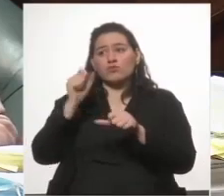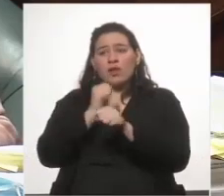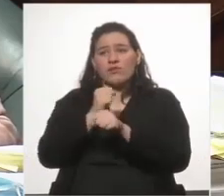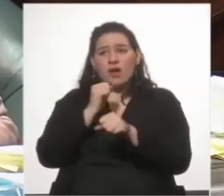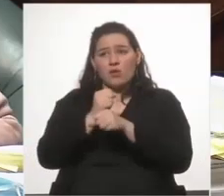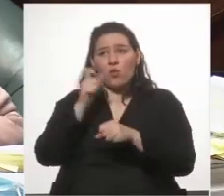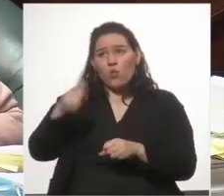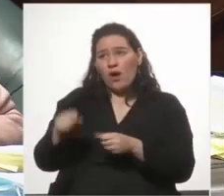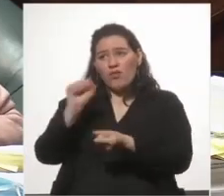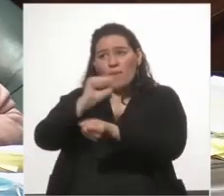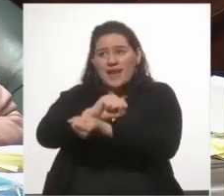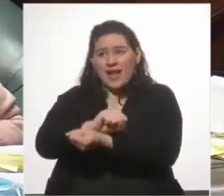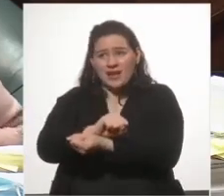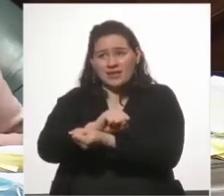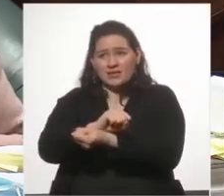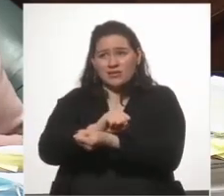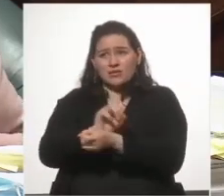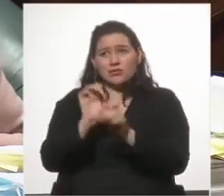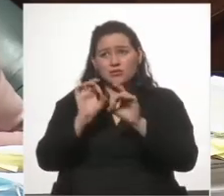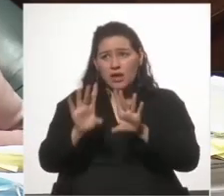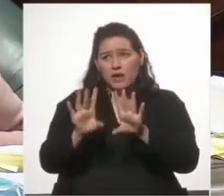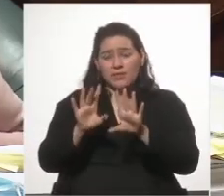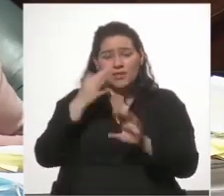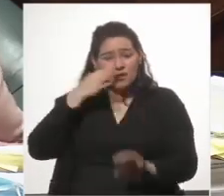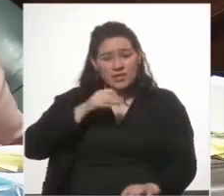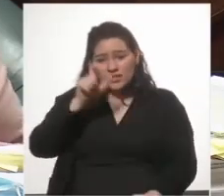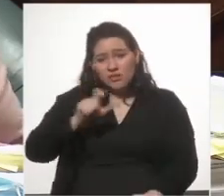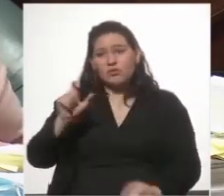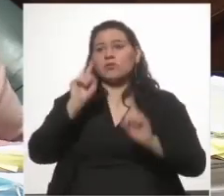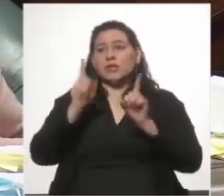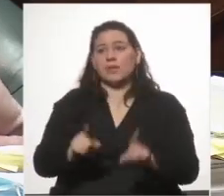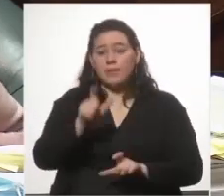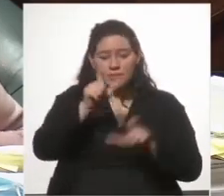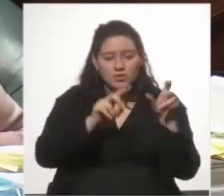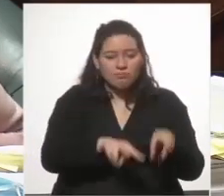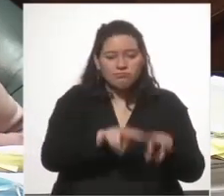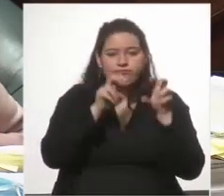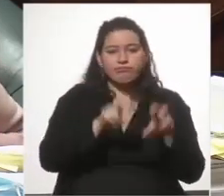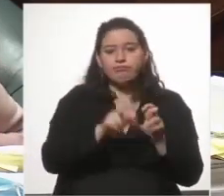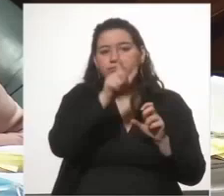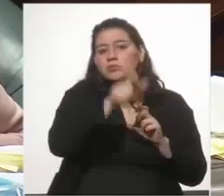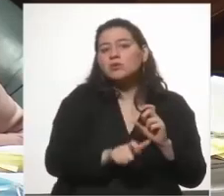en un juzgado penal no solamente a los testigos sino a los indagados